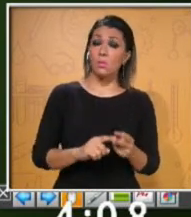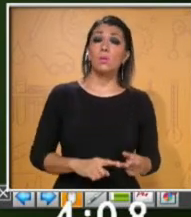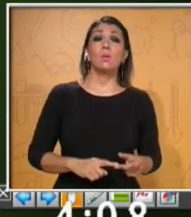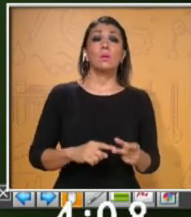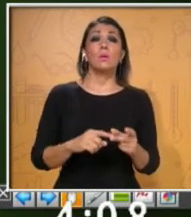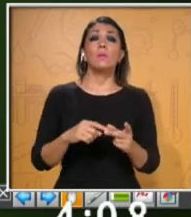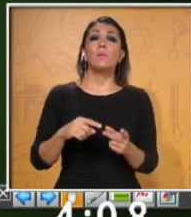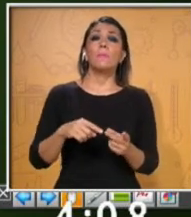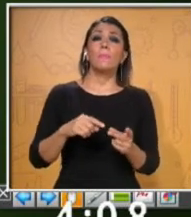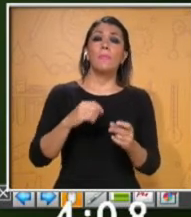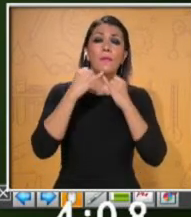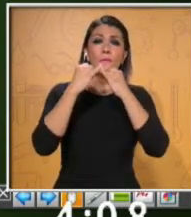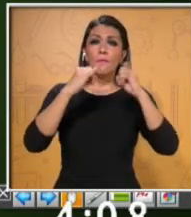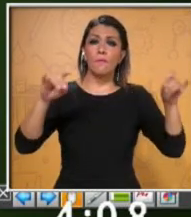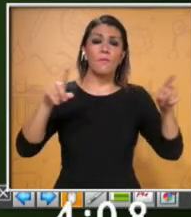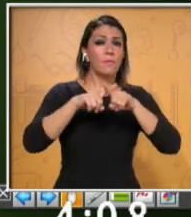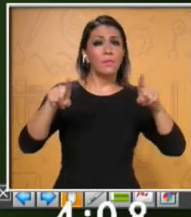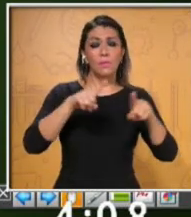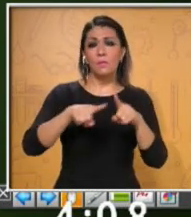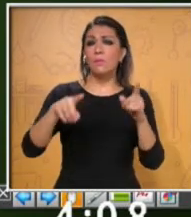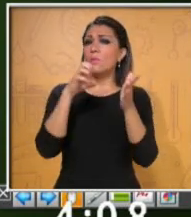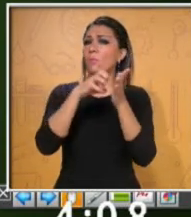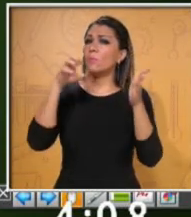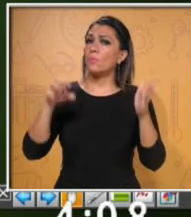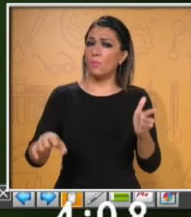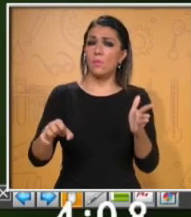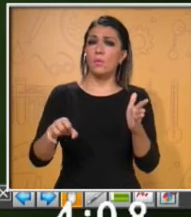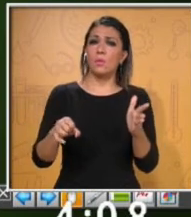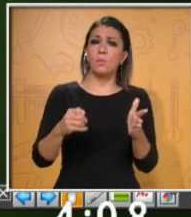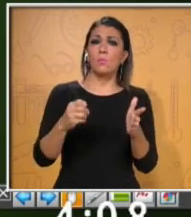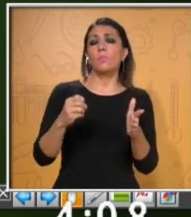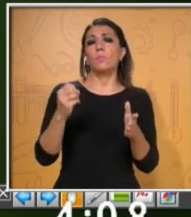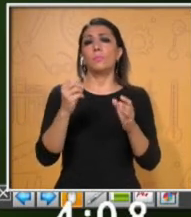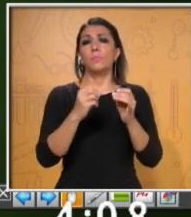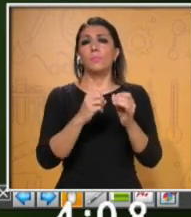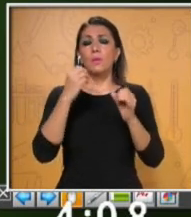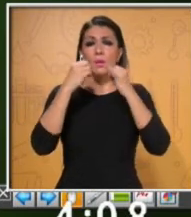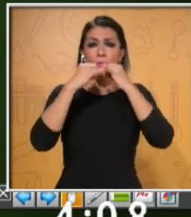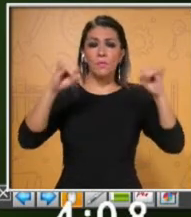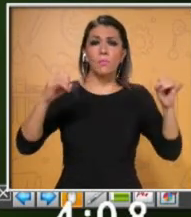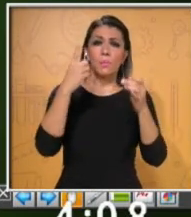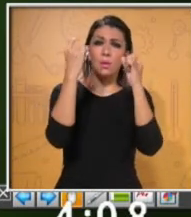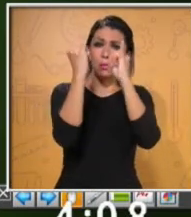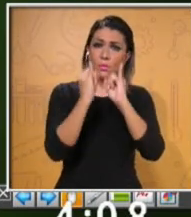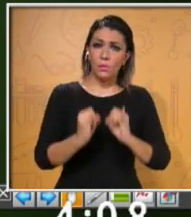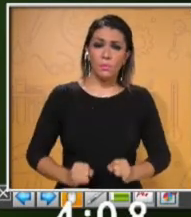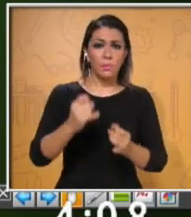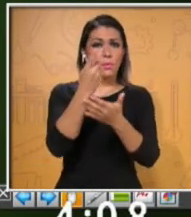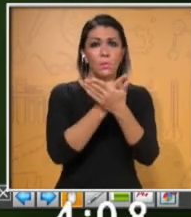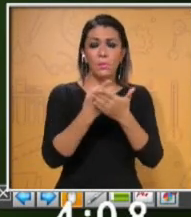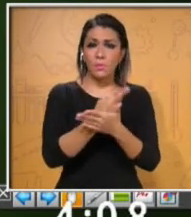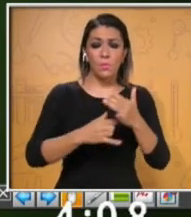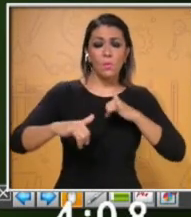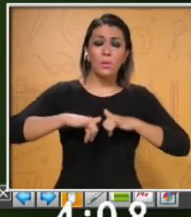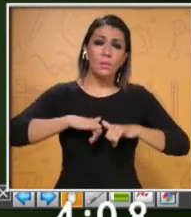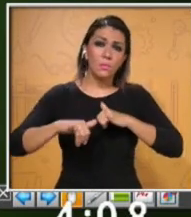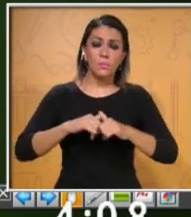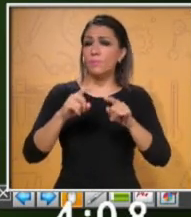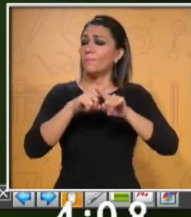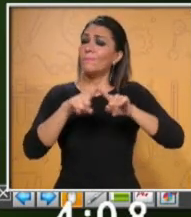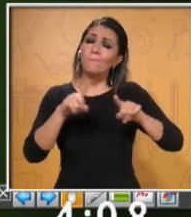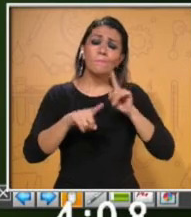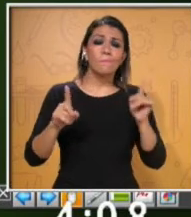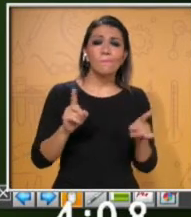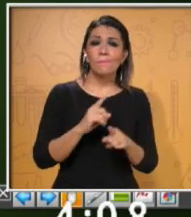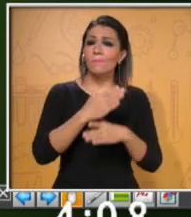información. Recuerda que hablábamos acerca de las infografías, los mapas y diferentes elementos que forman parte